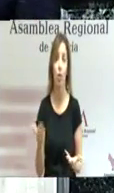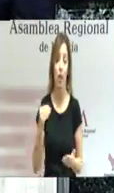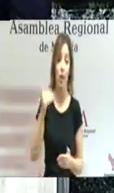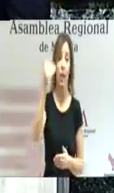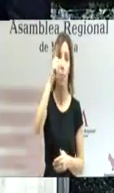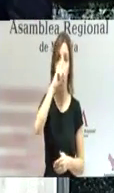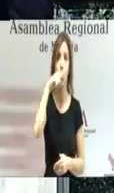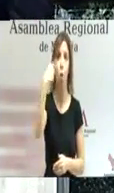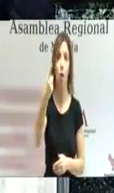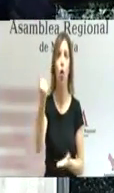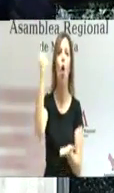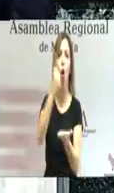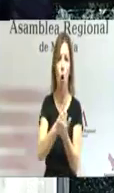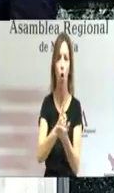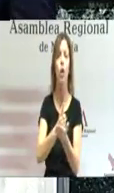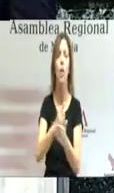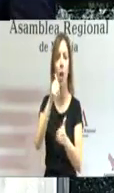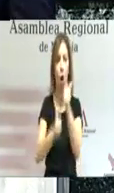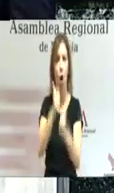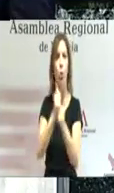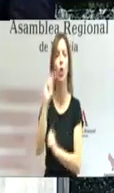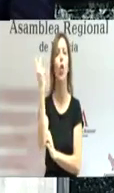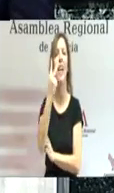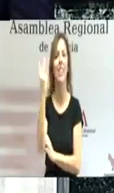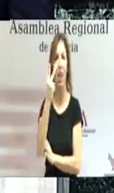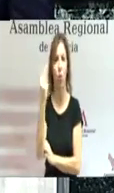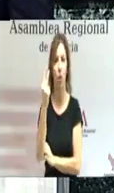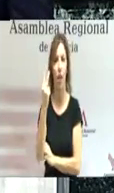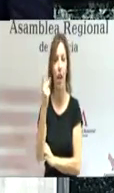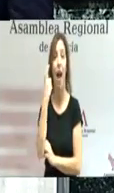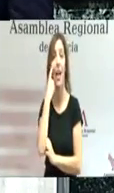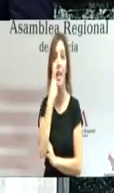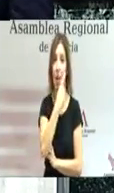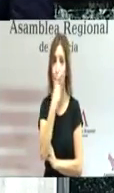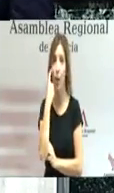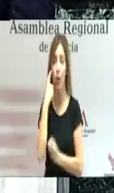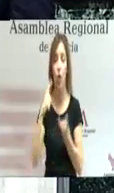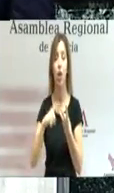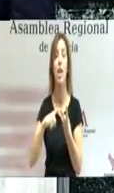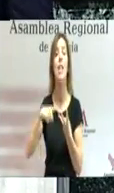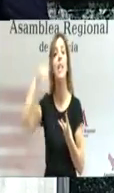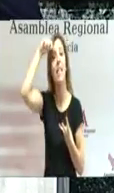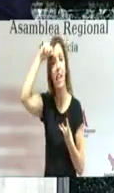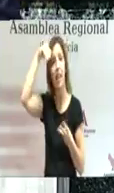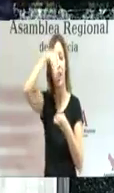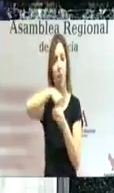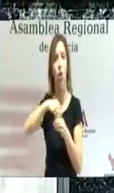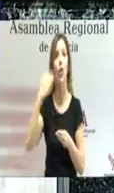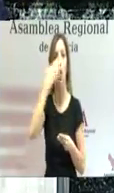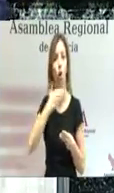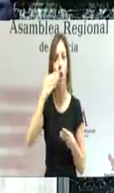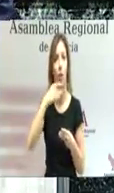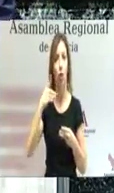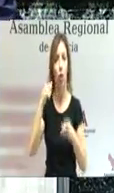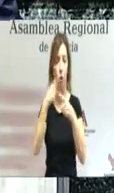también vamos a convocar oposiciones en secundaria, en inspección y en catedráticos de conservatoria. Y seguiremos